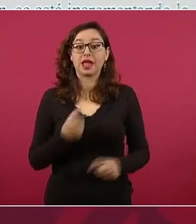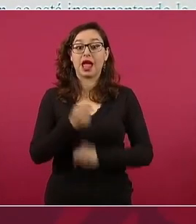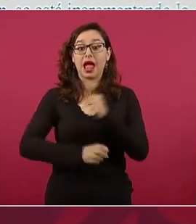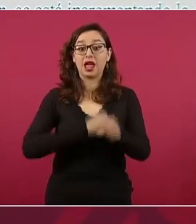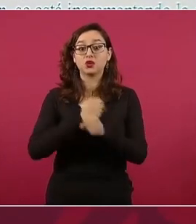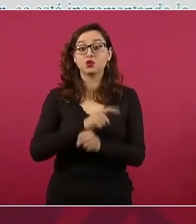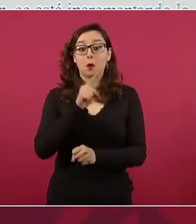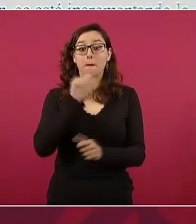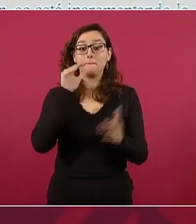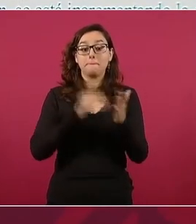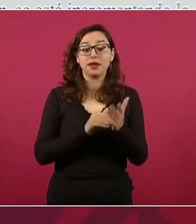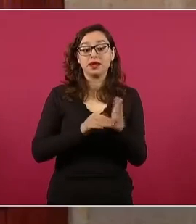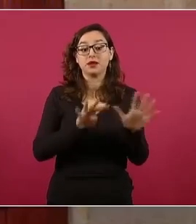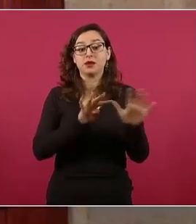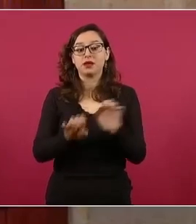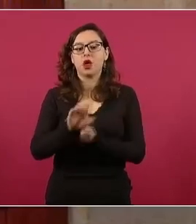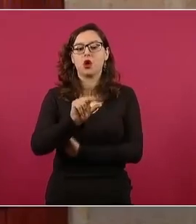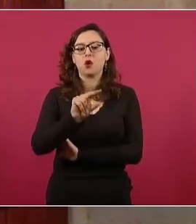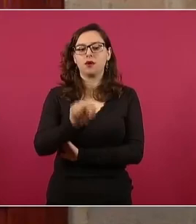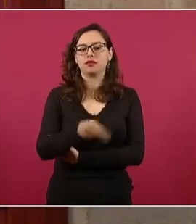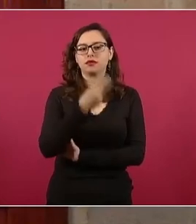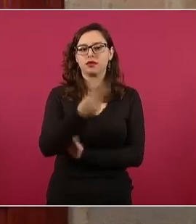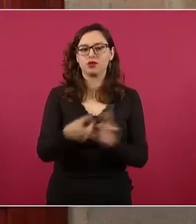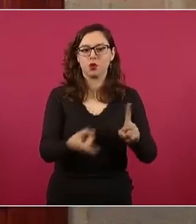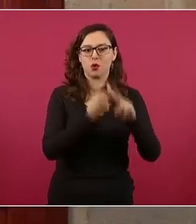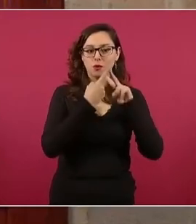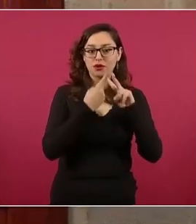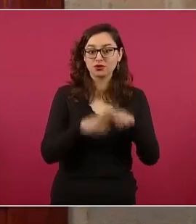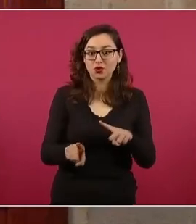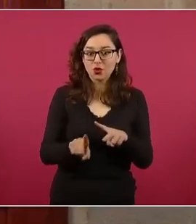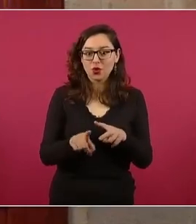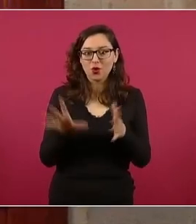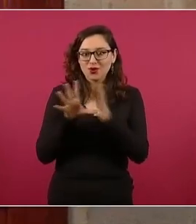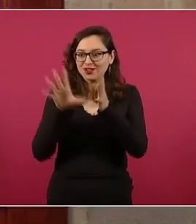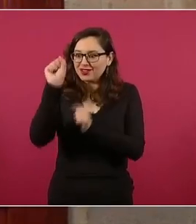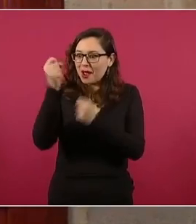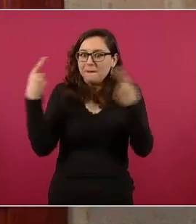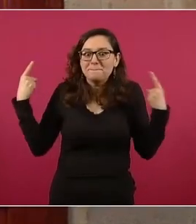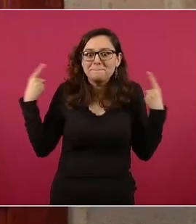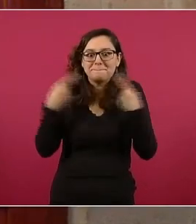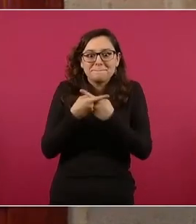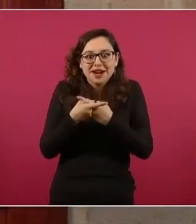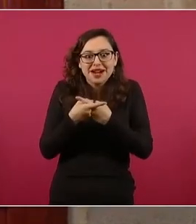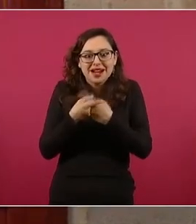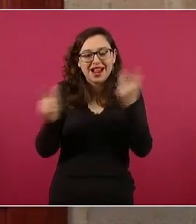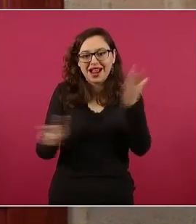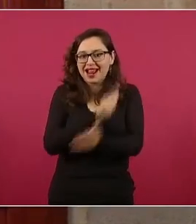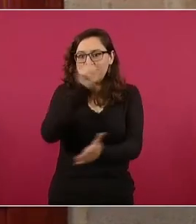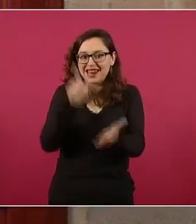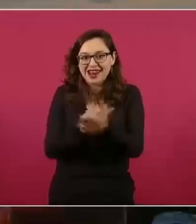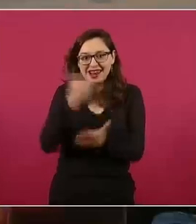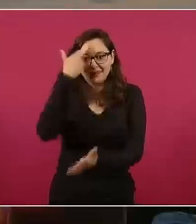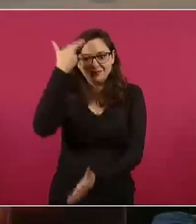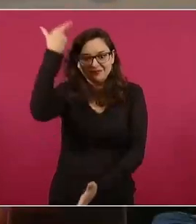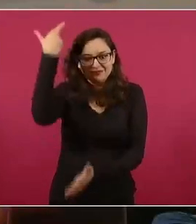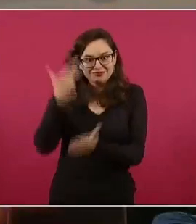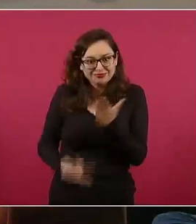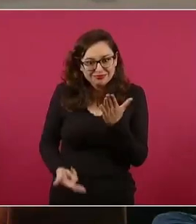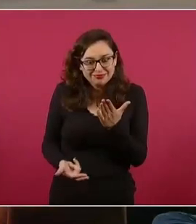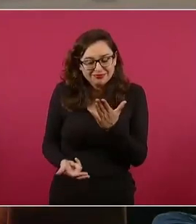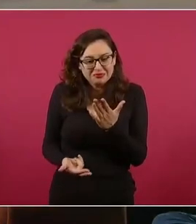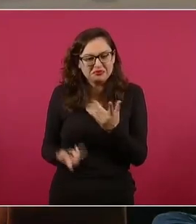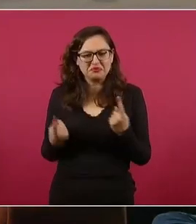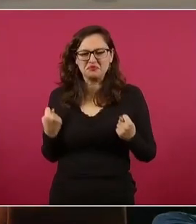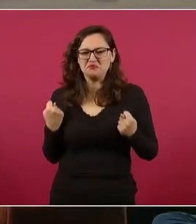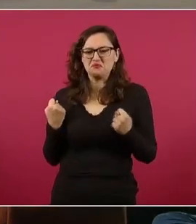92, de manera ilegal, porque no fue reforma constitucional.